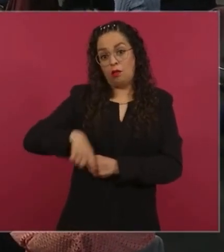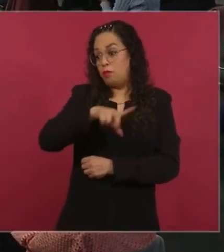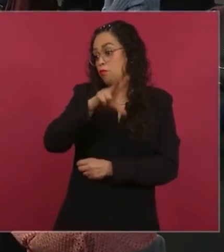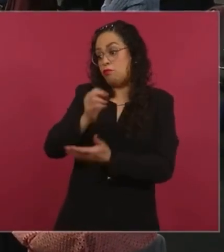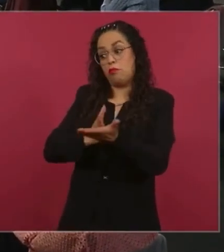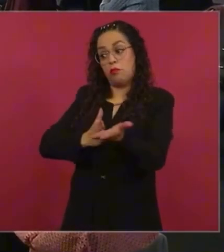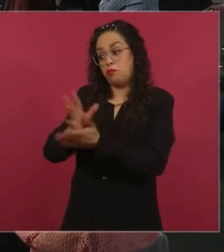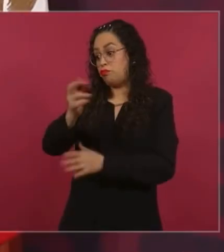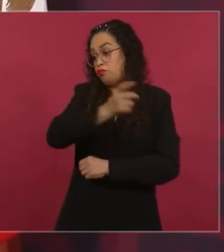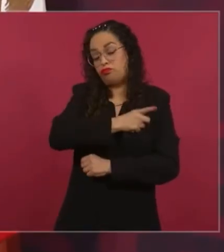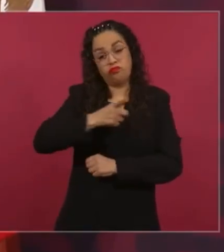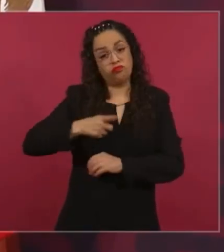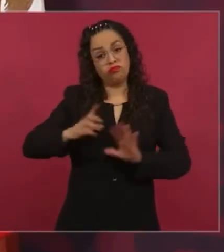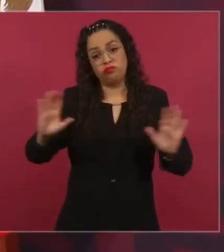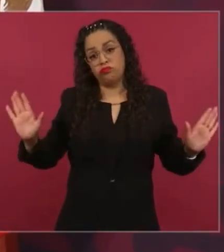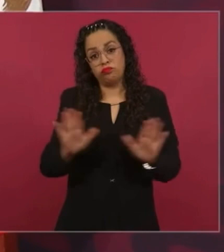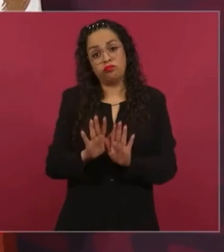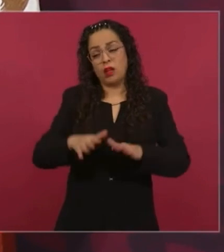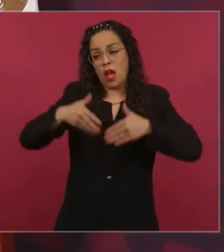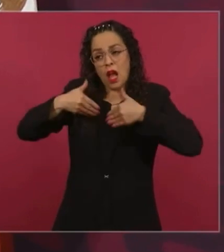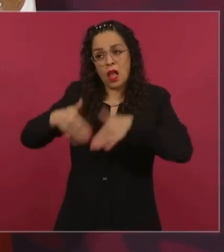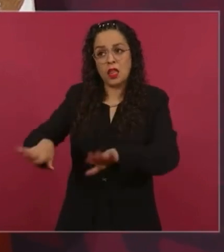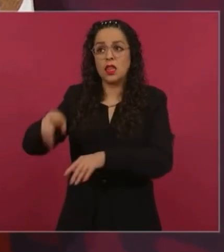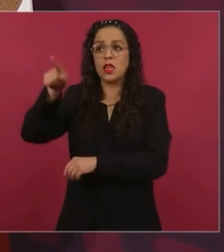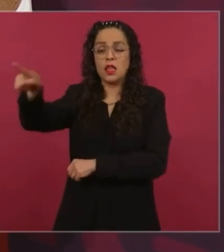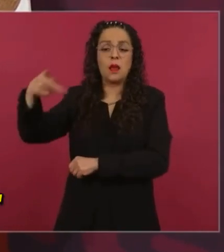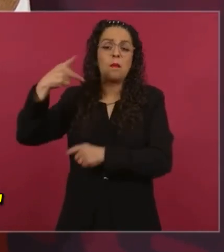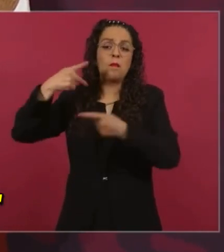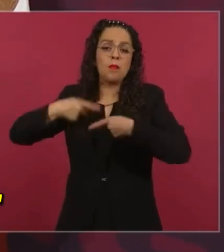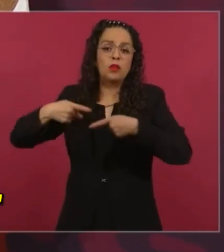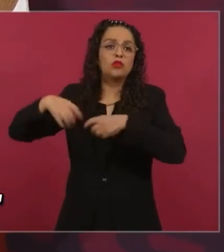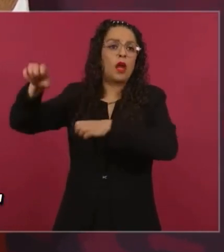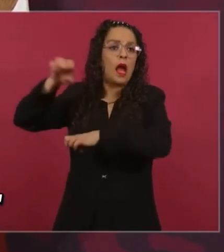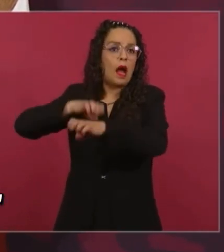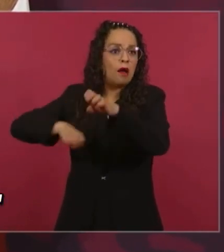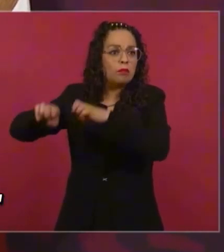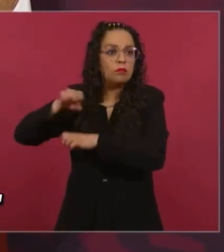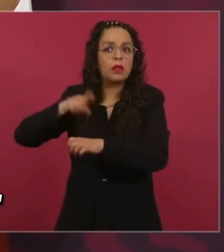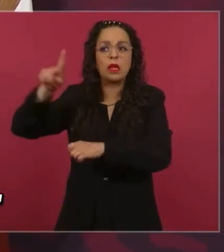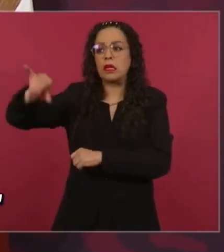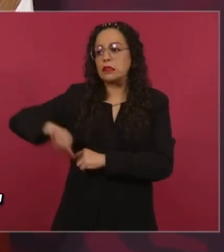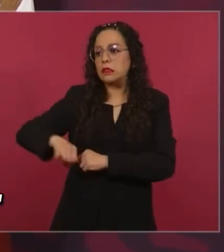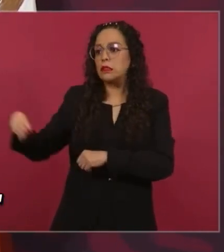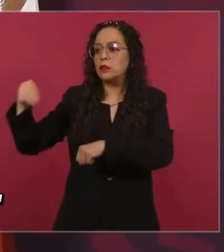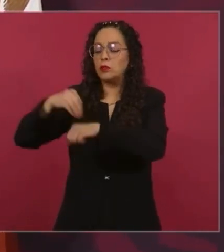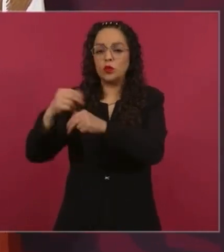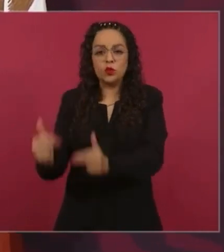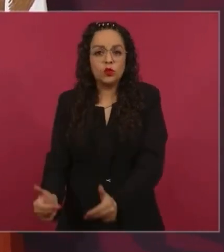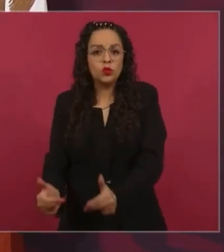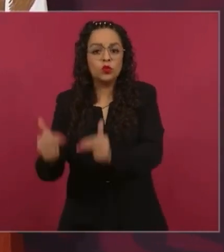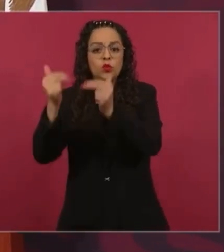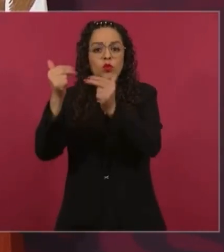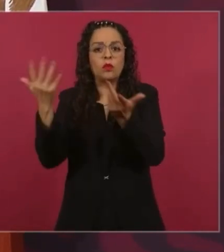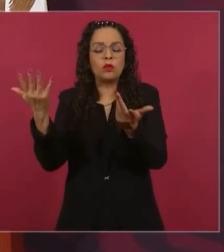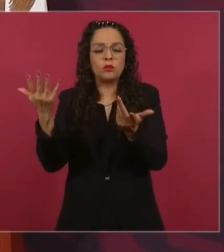al mercado, incluso apostar a diluir el Estado,